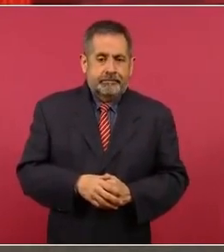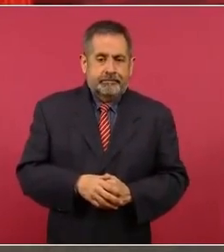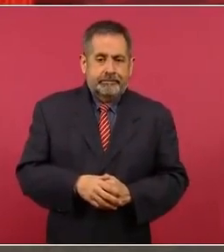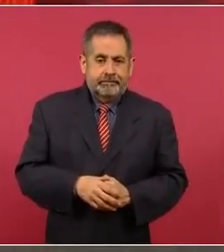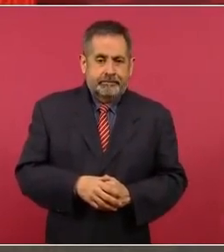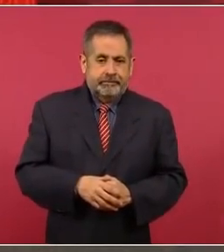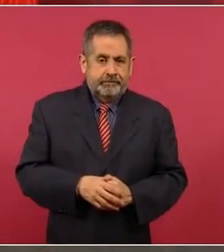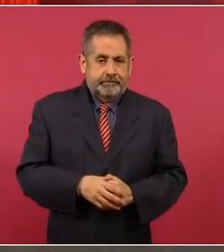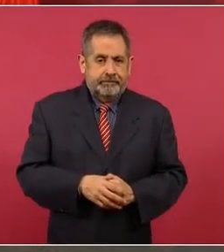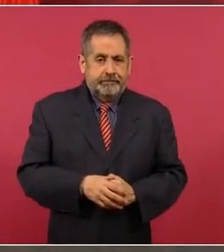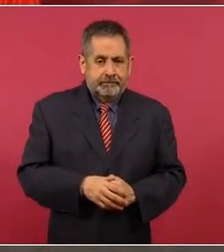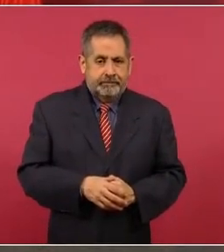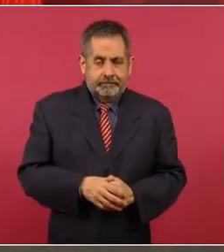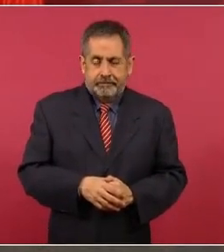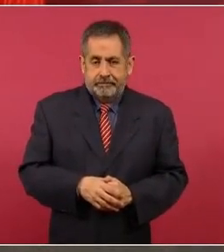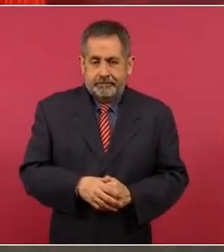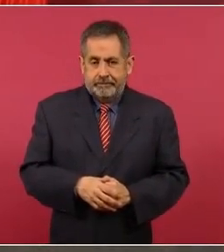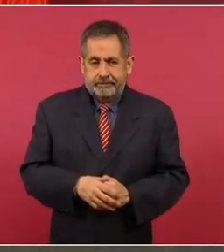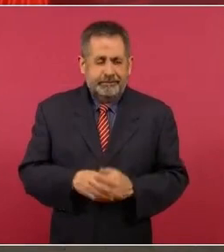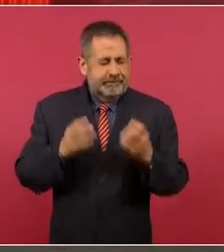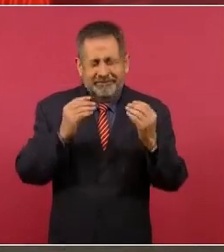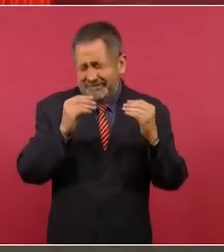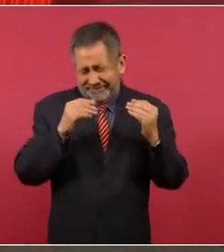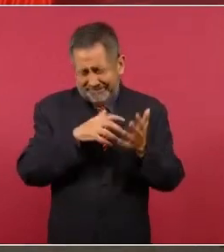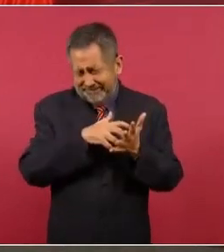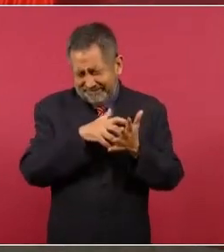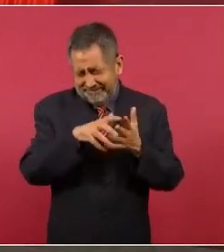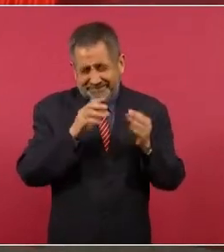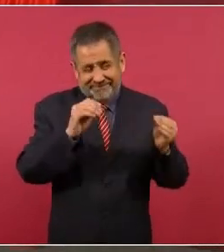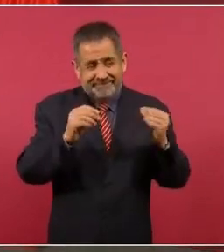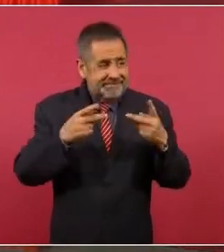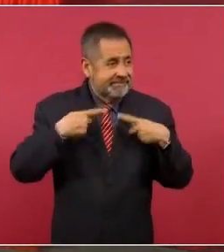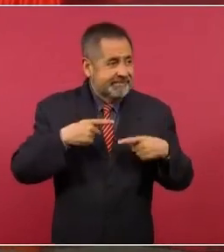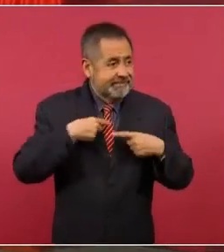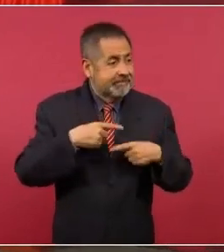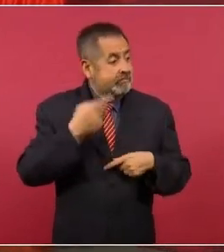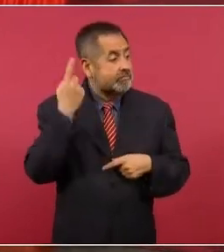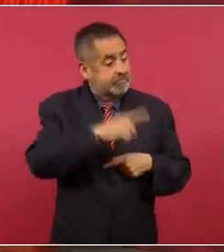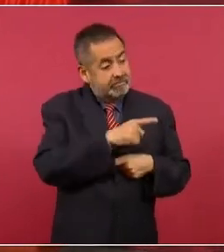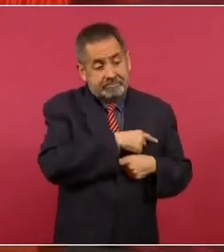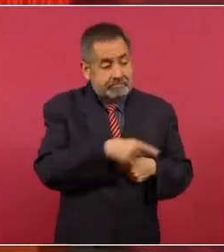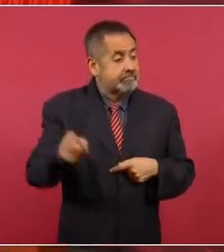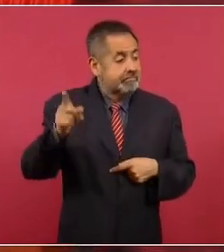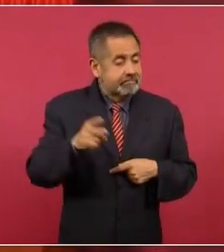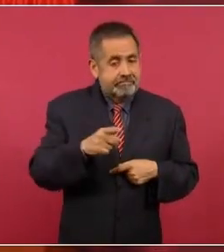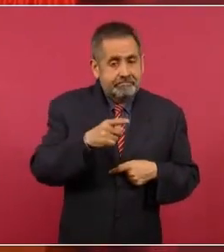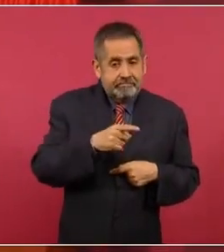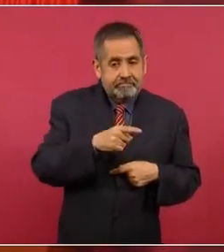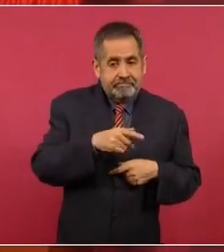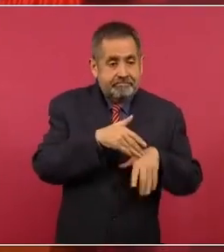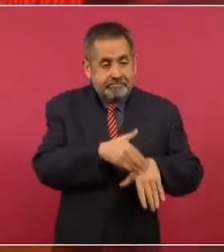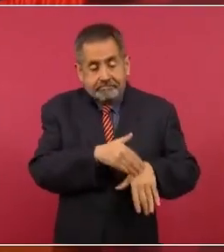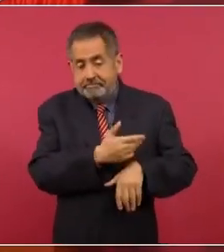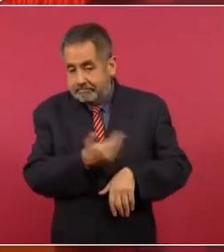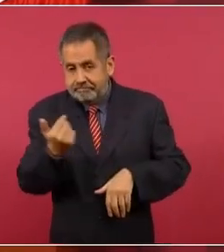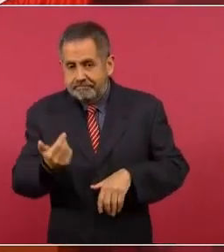Son muchos acarreados porque están